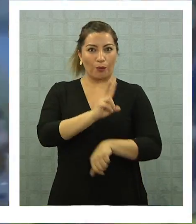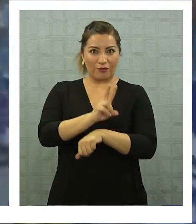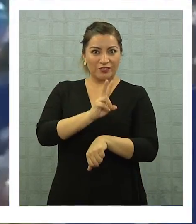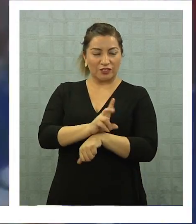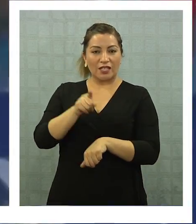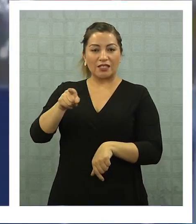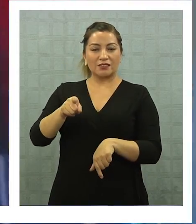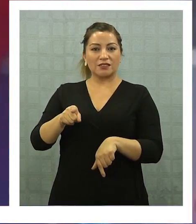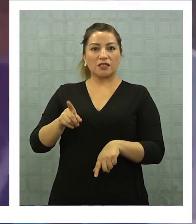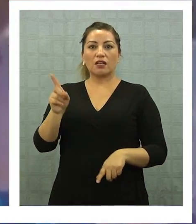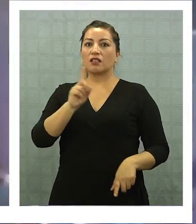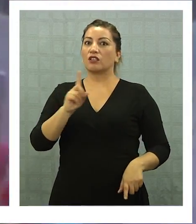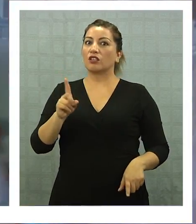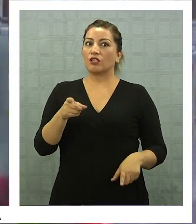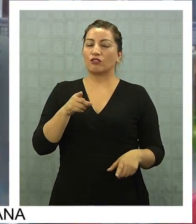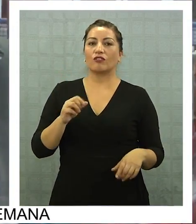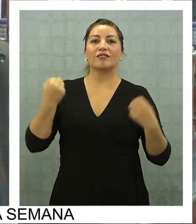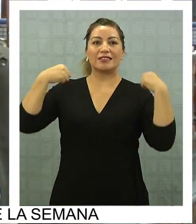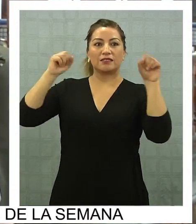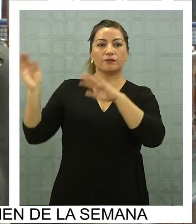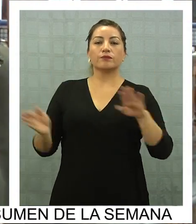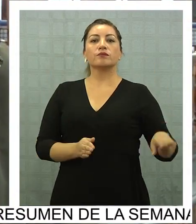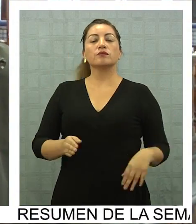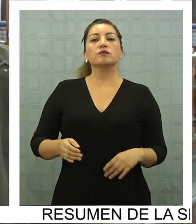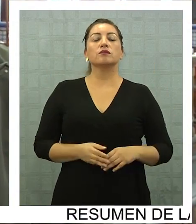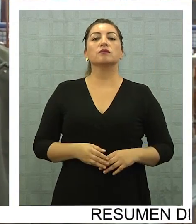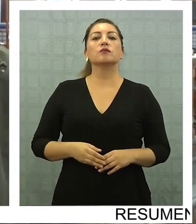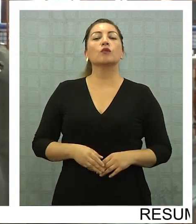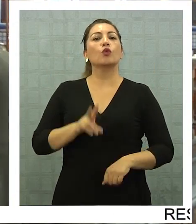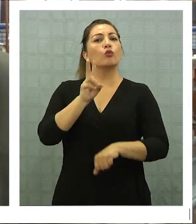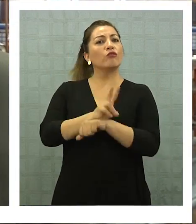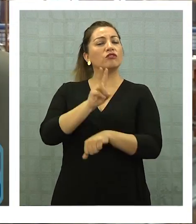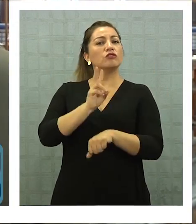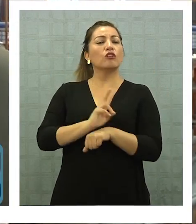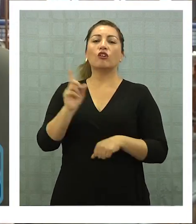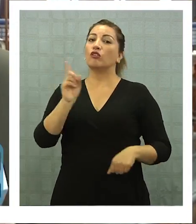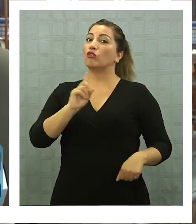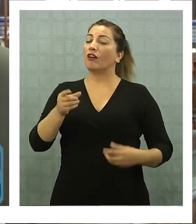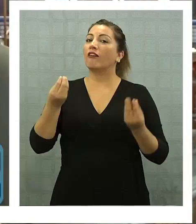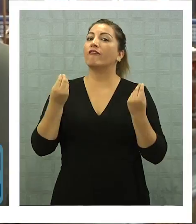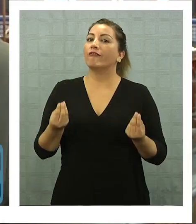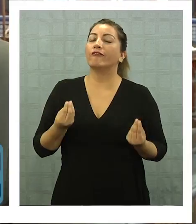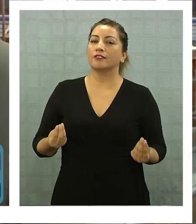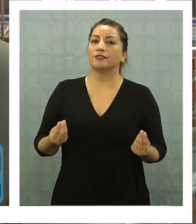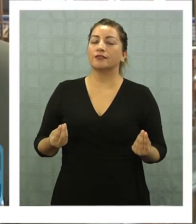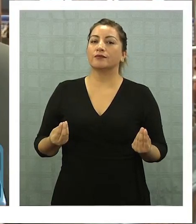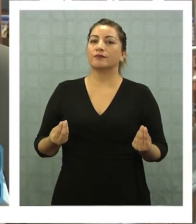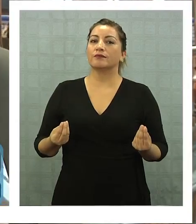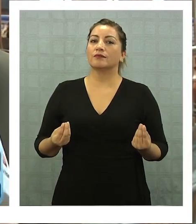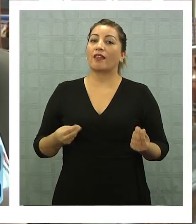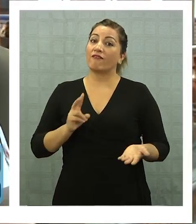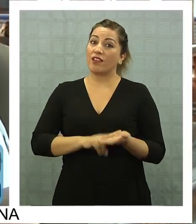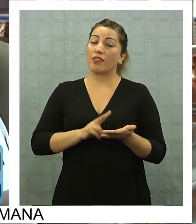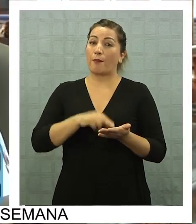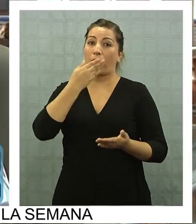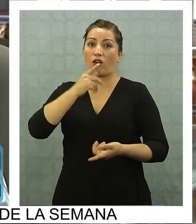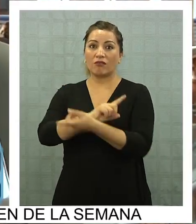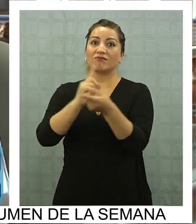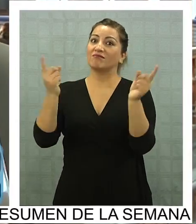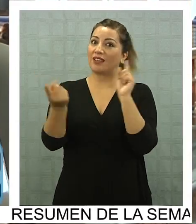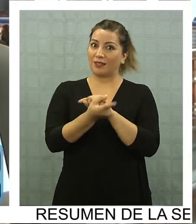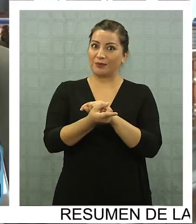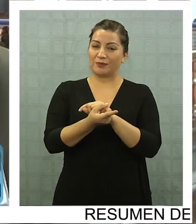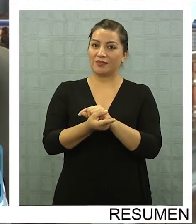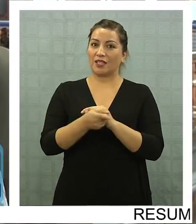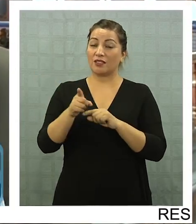plantel, los que no dan el ancho. Cuando un entrenador no funciona, lógico que hay que cambiarlo, pero eso es